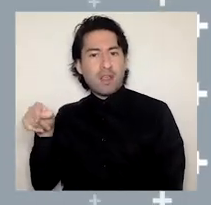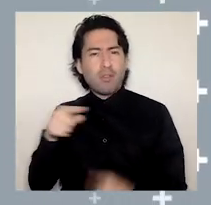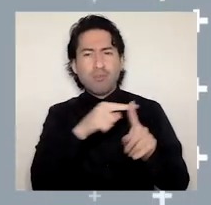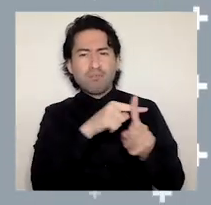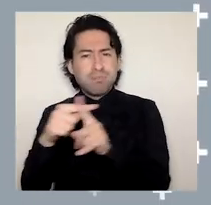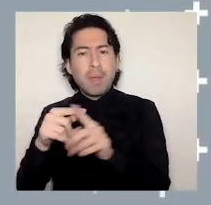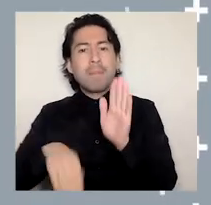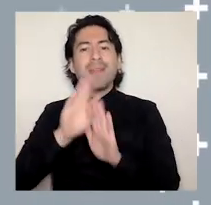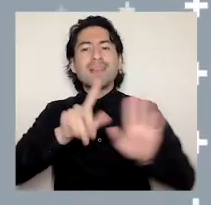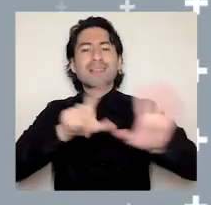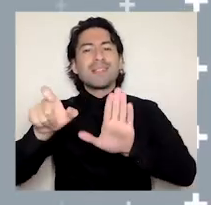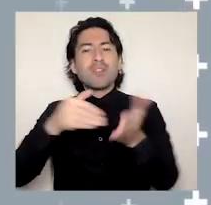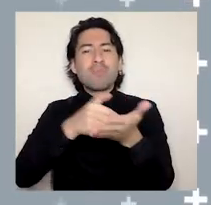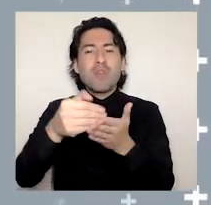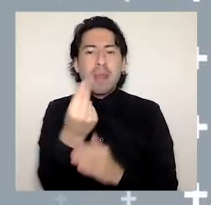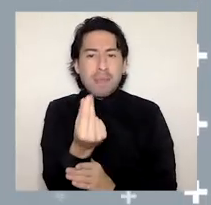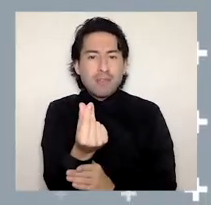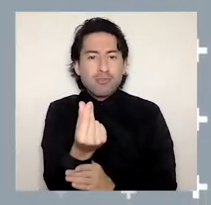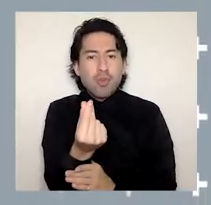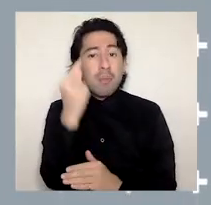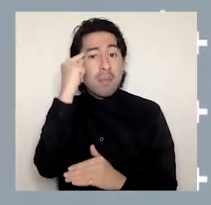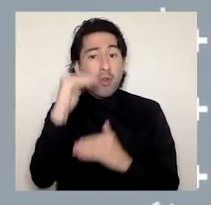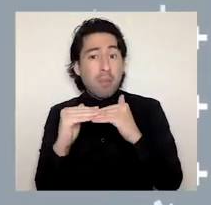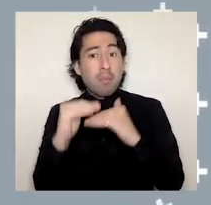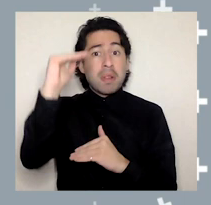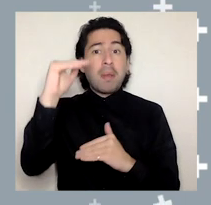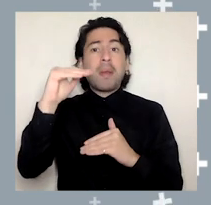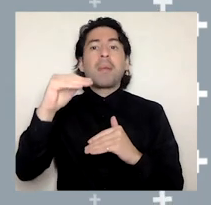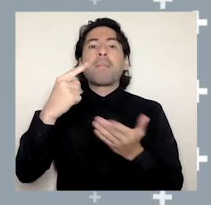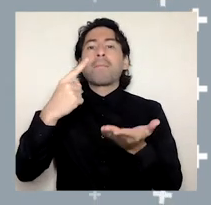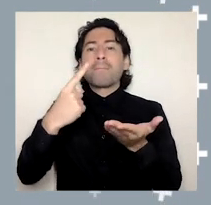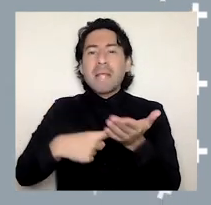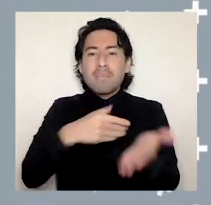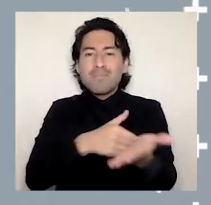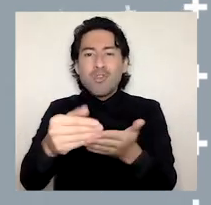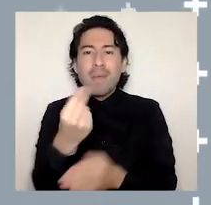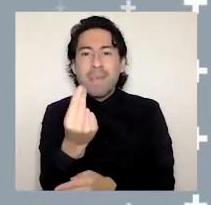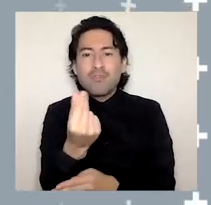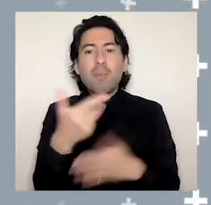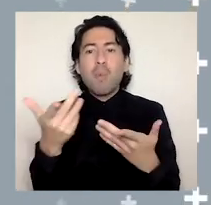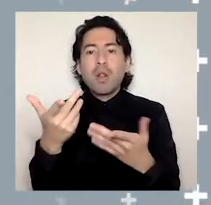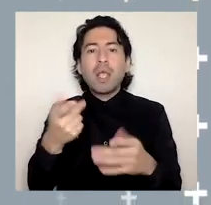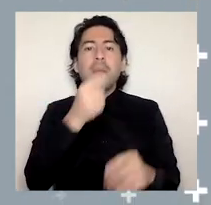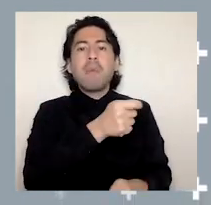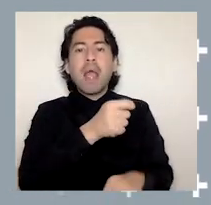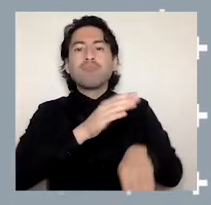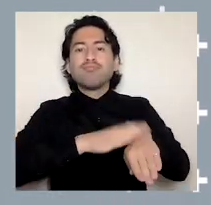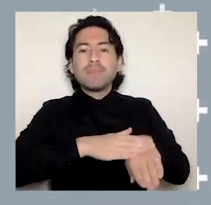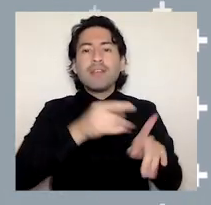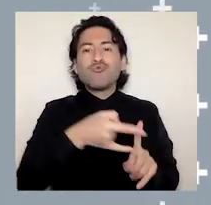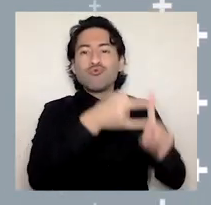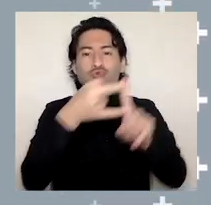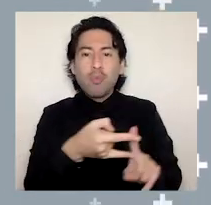más de 700 millones de pesos, pero que aumenta a más de 1.000 millones de pesos con el costo de licencias Zoom y adaptación